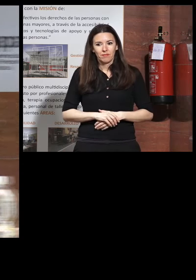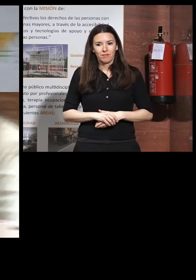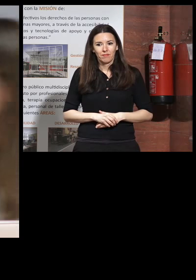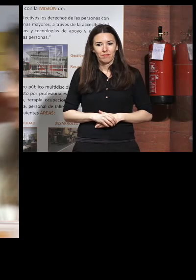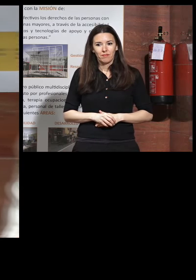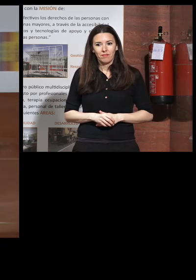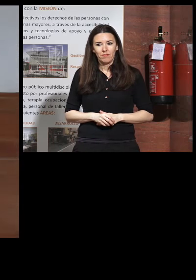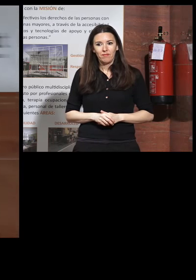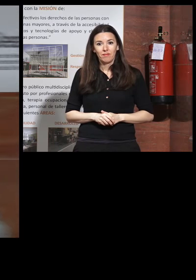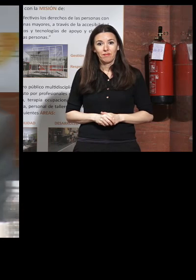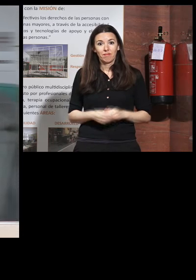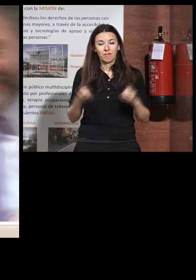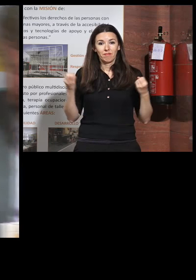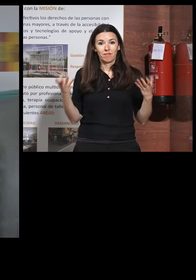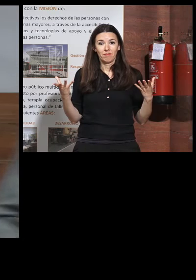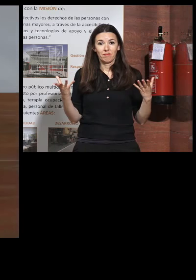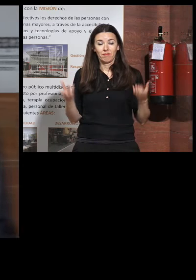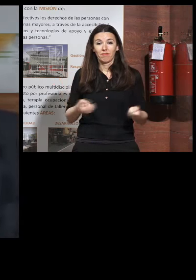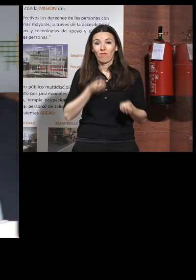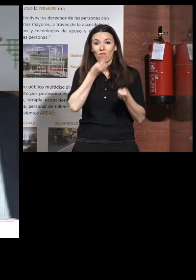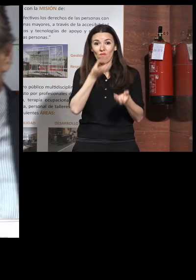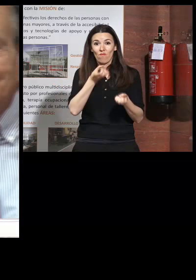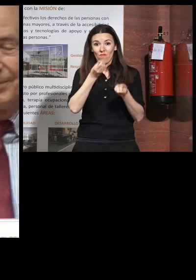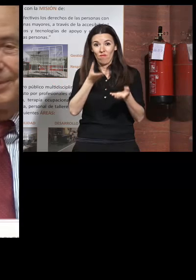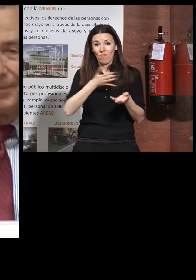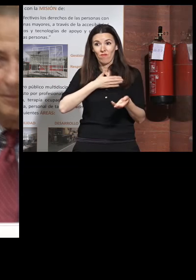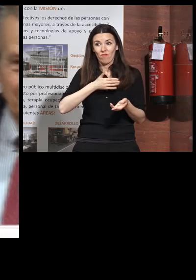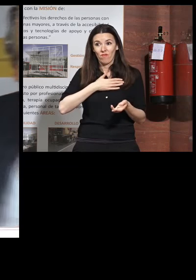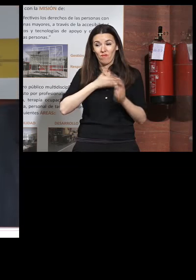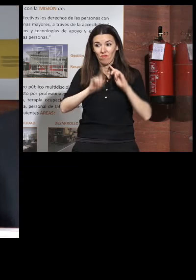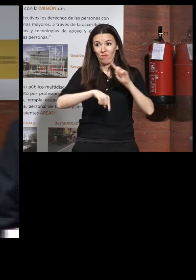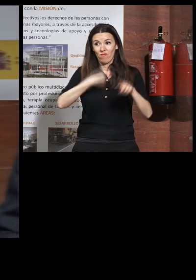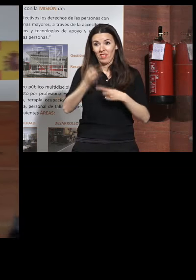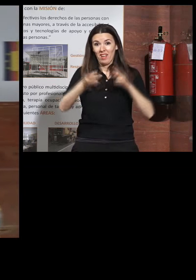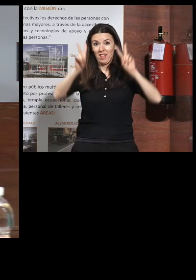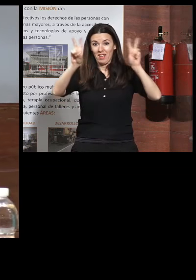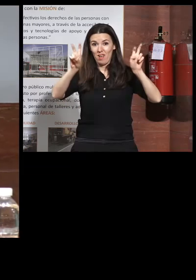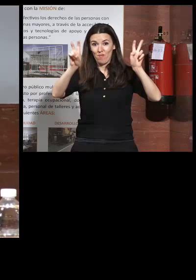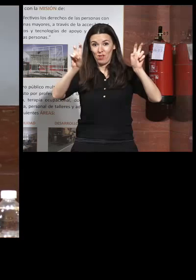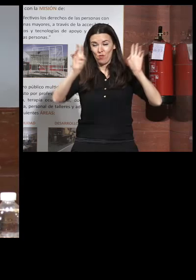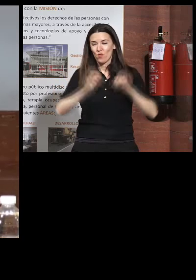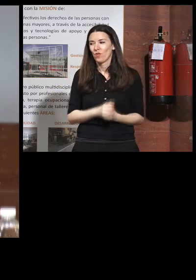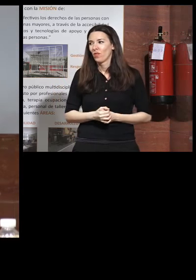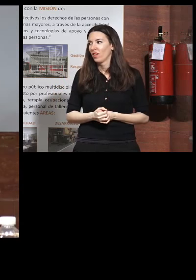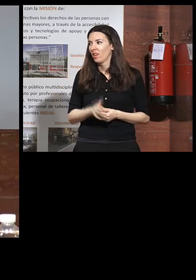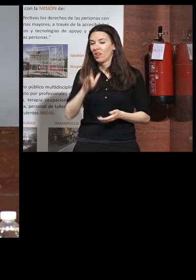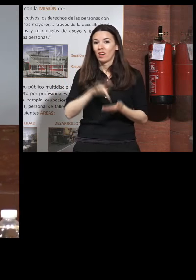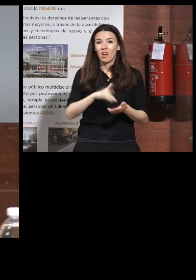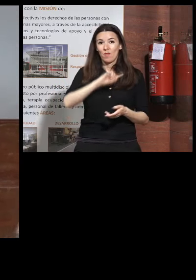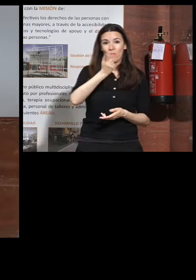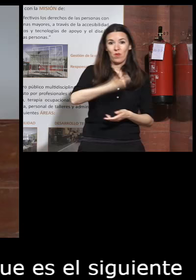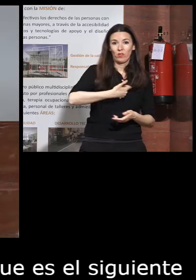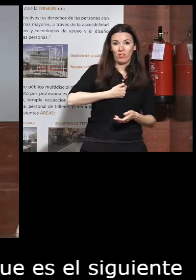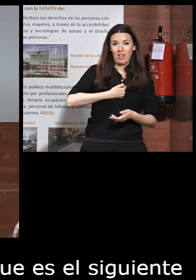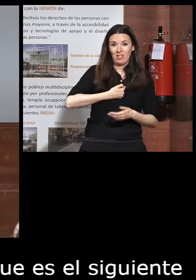bueno pues voy a contar ahora realmente lo que es el siguiente capítulo después de la teleasistencia